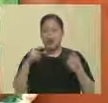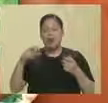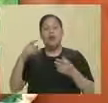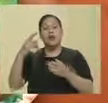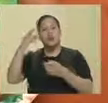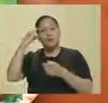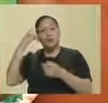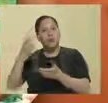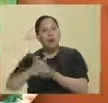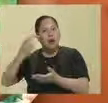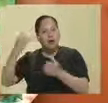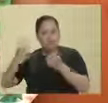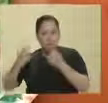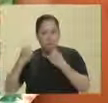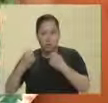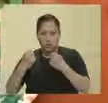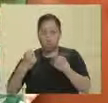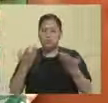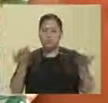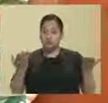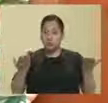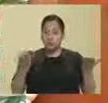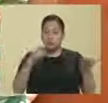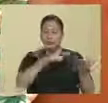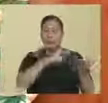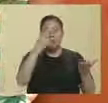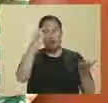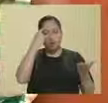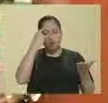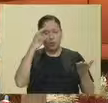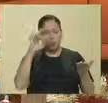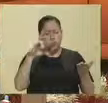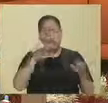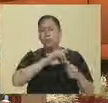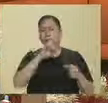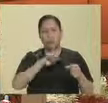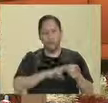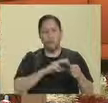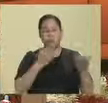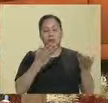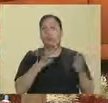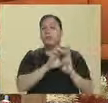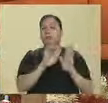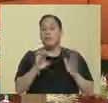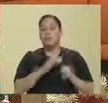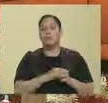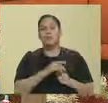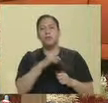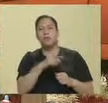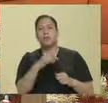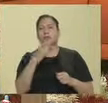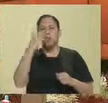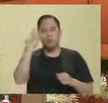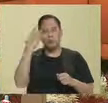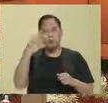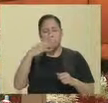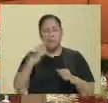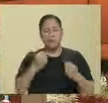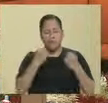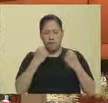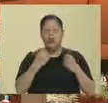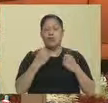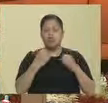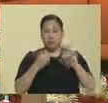crónicos. Ok. Entonces, de los dolores agudos, son dolores, por ejemplo, más o menos intensos,